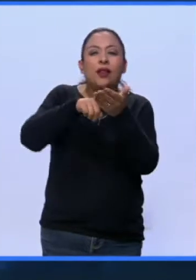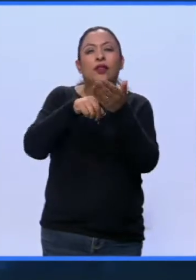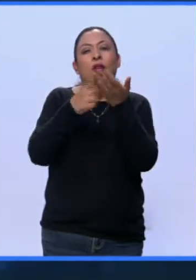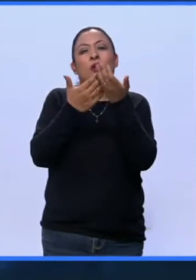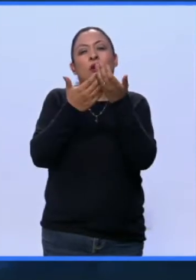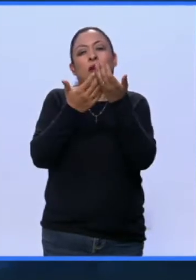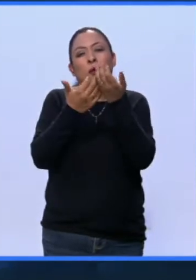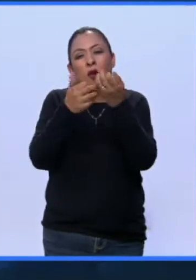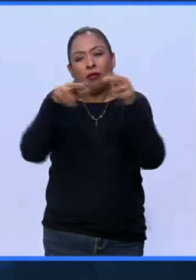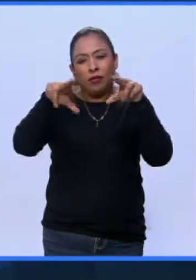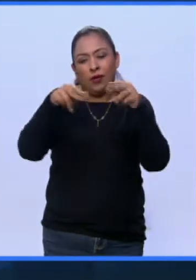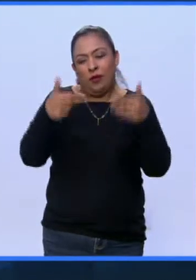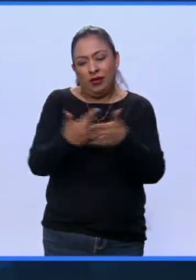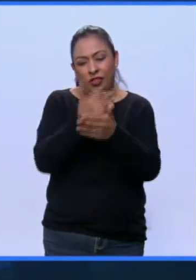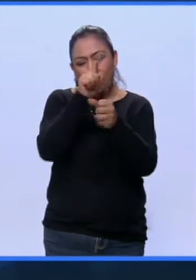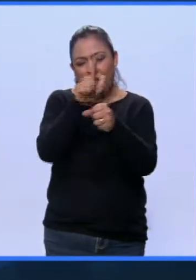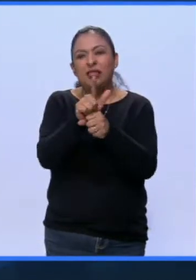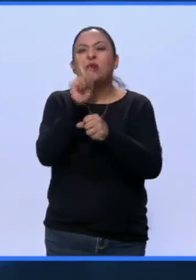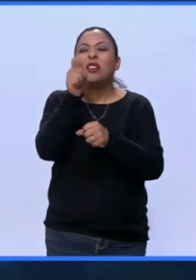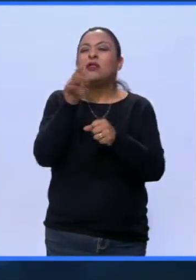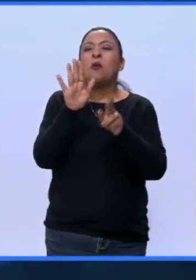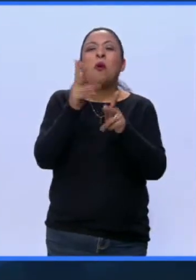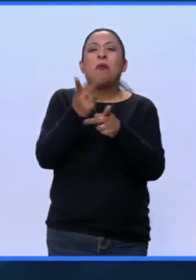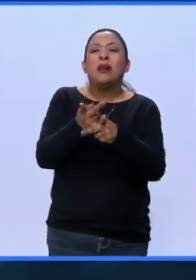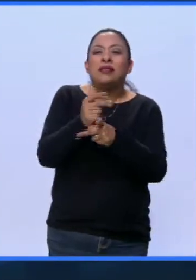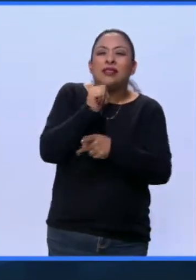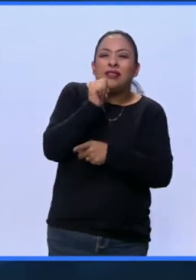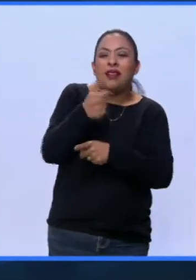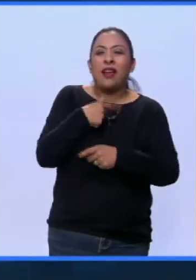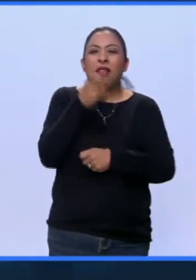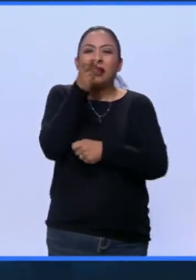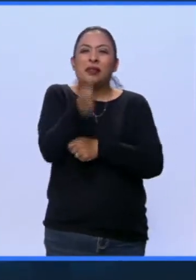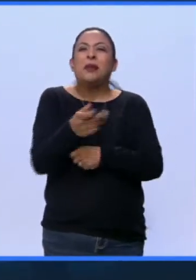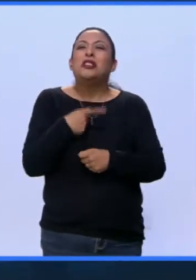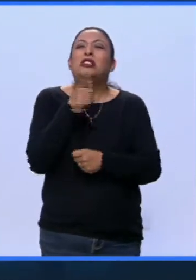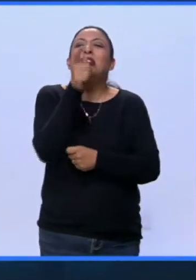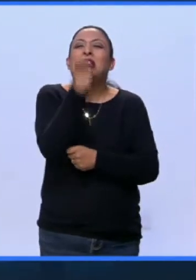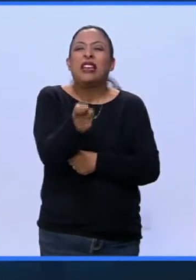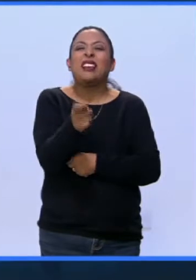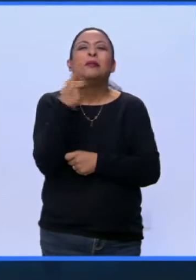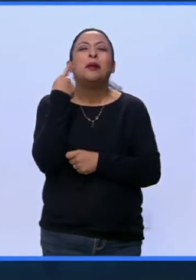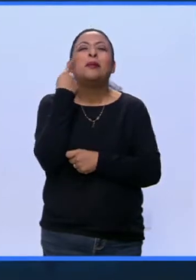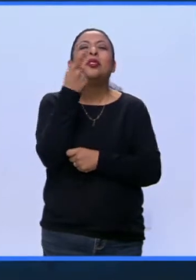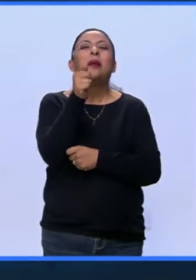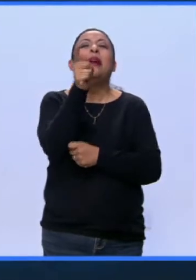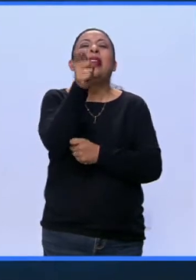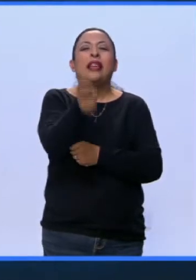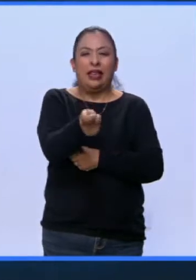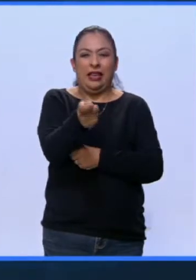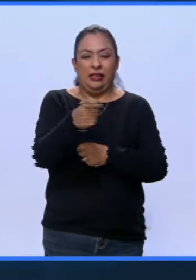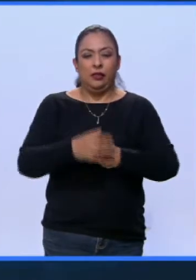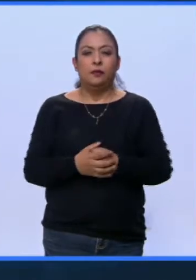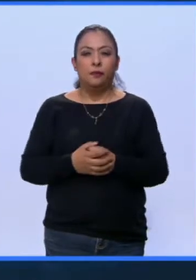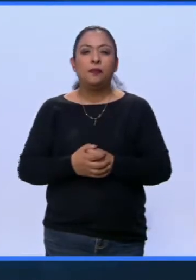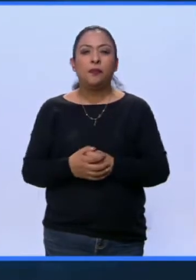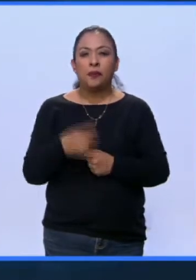esto que es la intolerancia, que es la intolerancia, que es la aceptación. Vamos a ver de qué se trató este